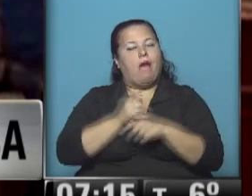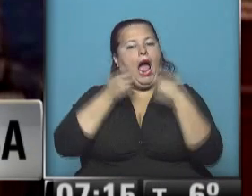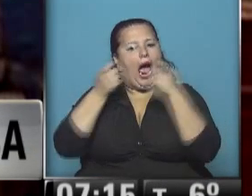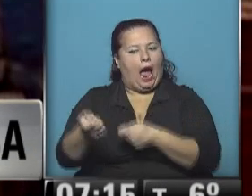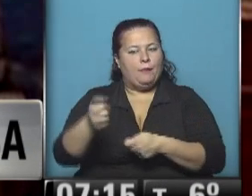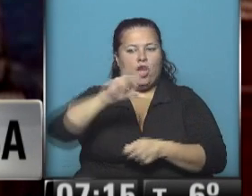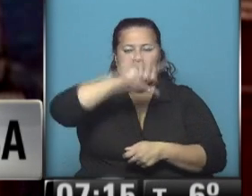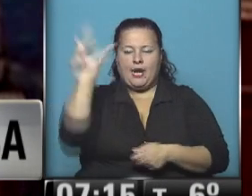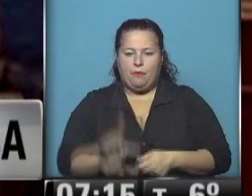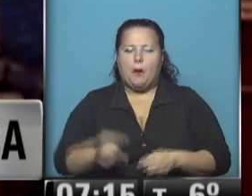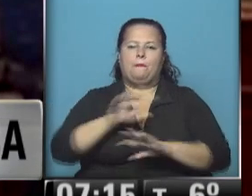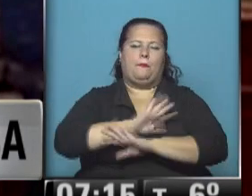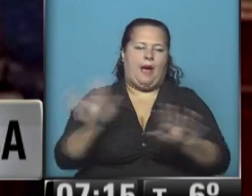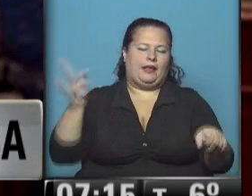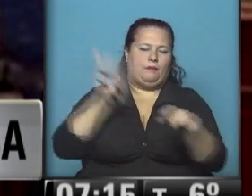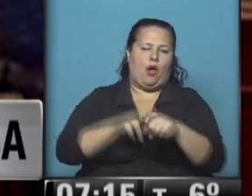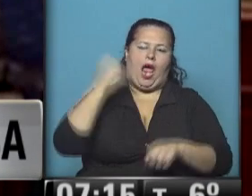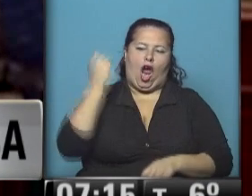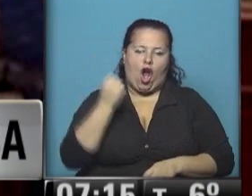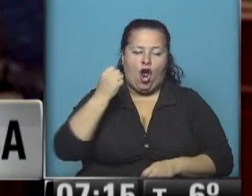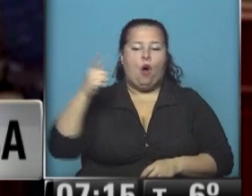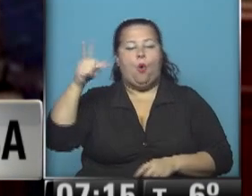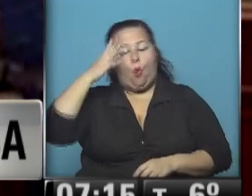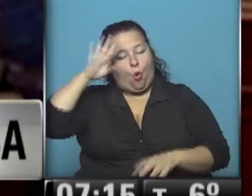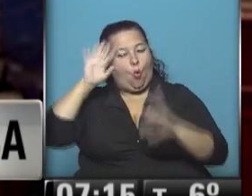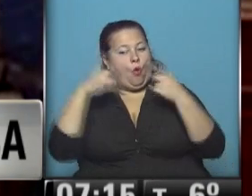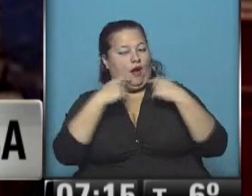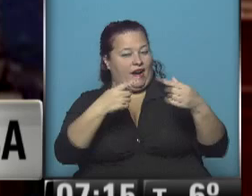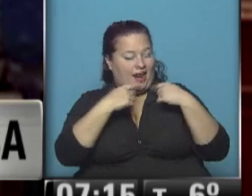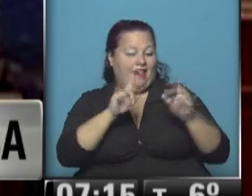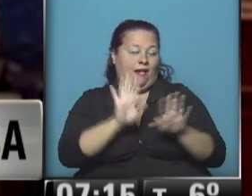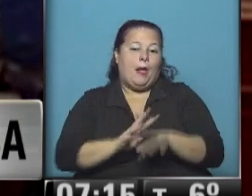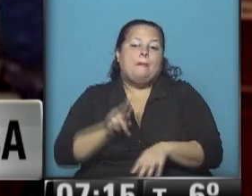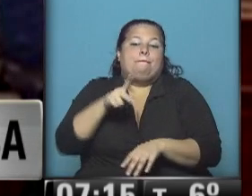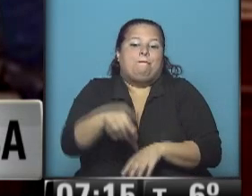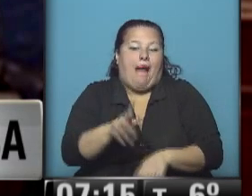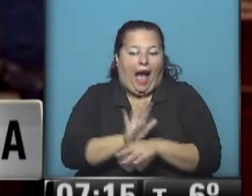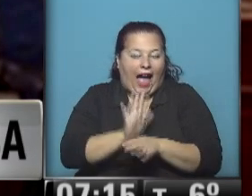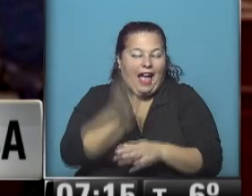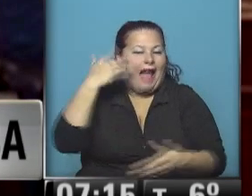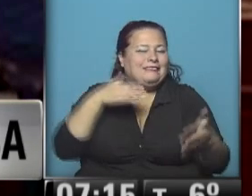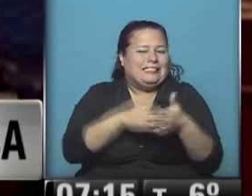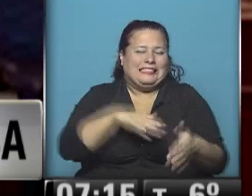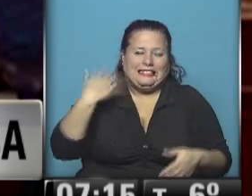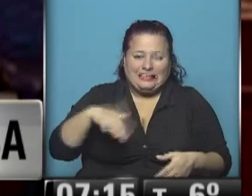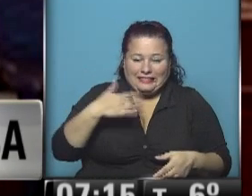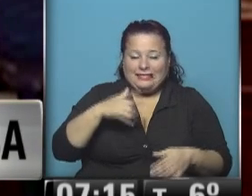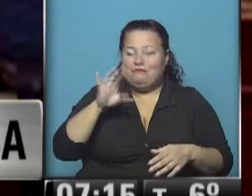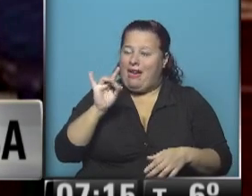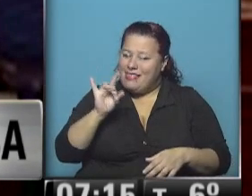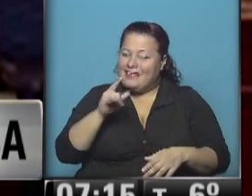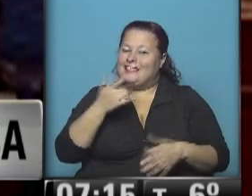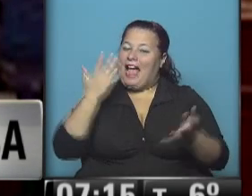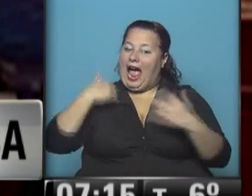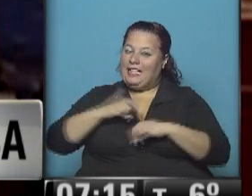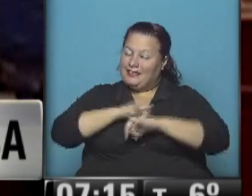republicano al fin del bloqueo económico que reclama Cuba? Quizás era el paso o la traba más importante que se preveía